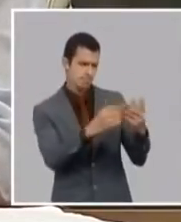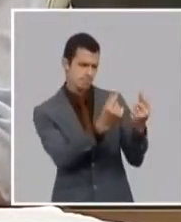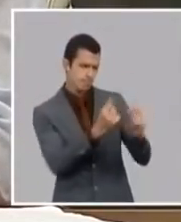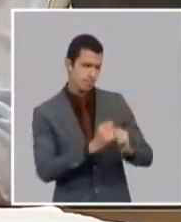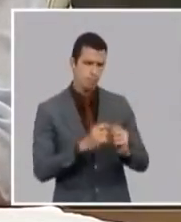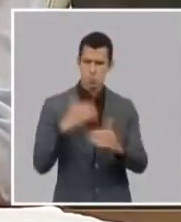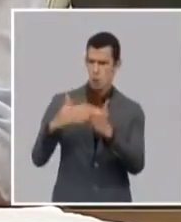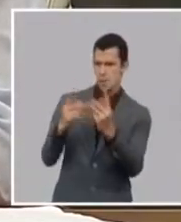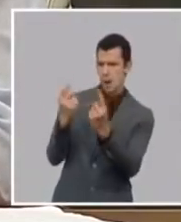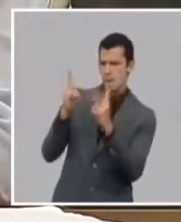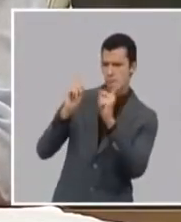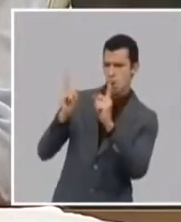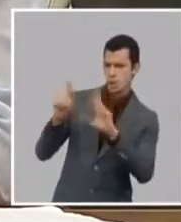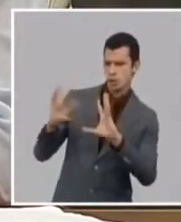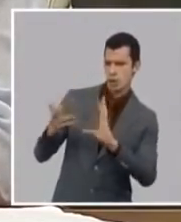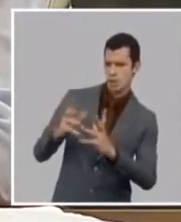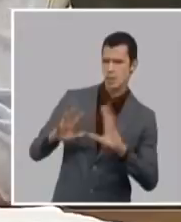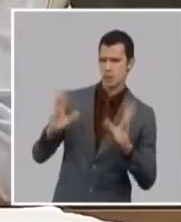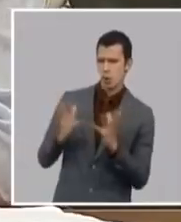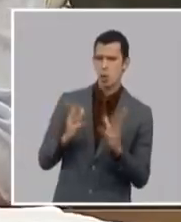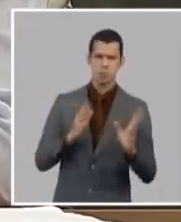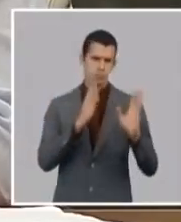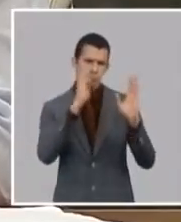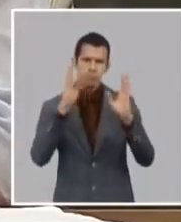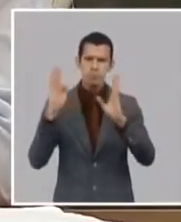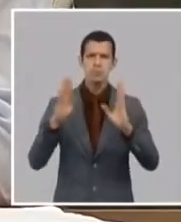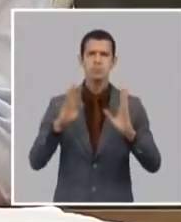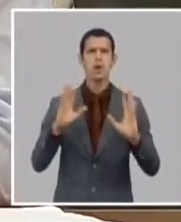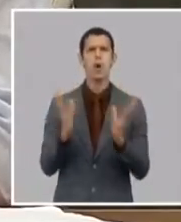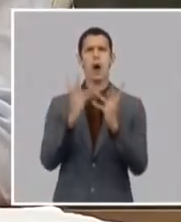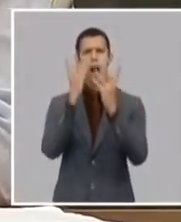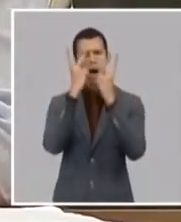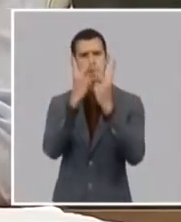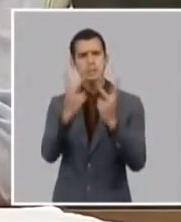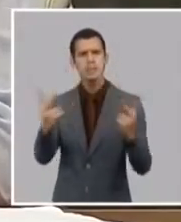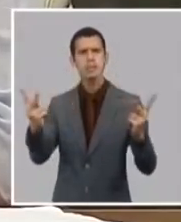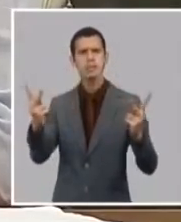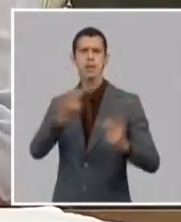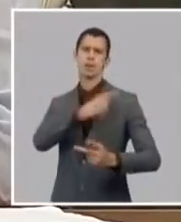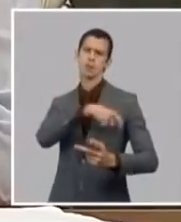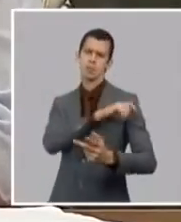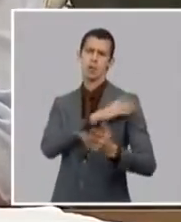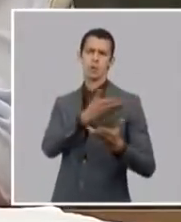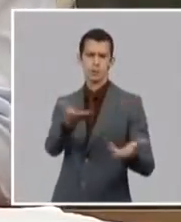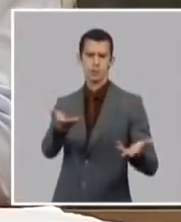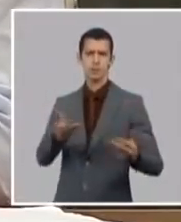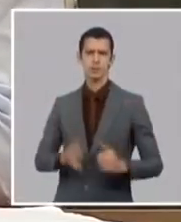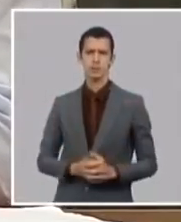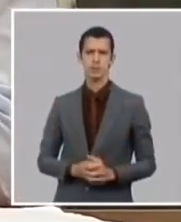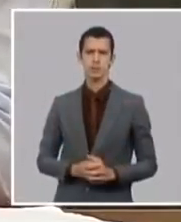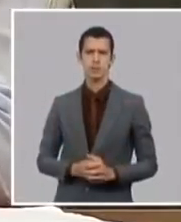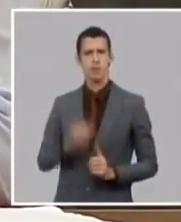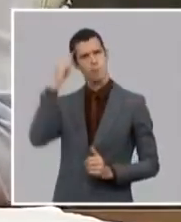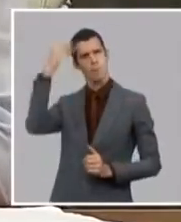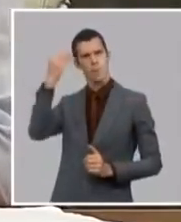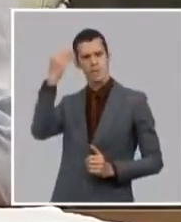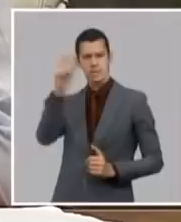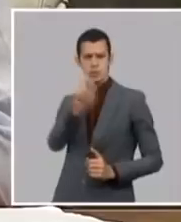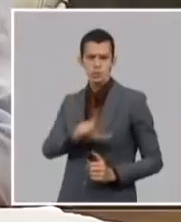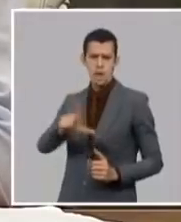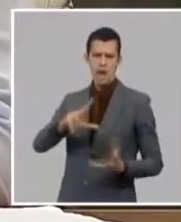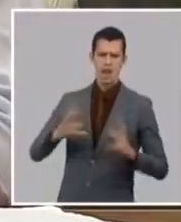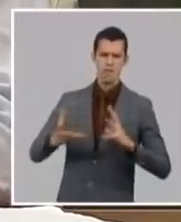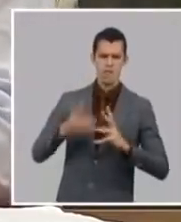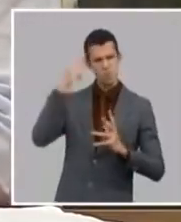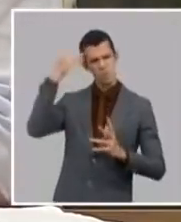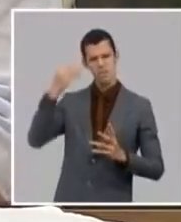aquí y sobre todo reorientados con todo este análisis que hemos hecho a reanimar nuestras formas de participación social el trabajo con